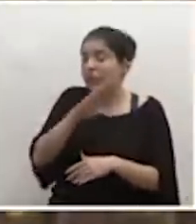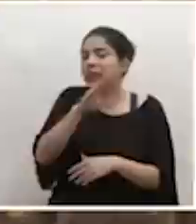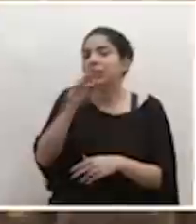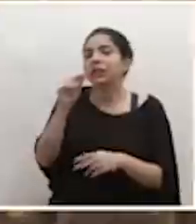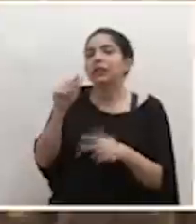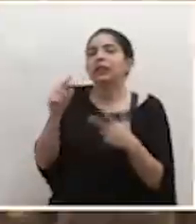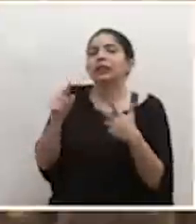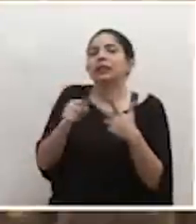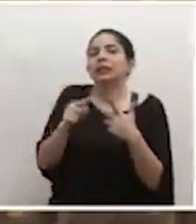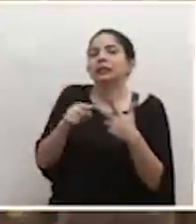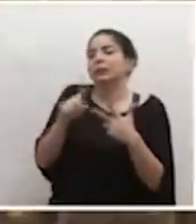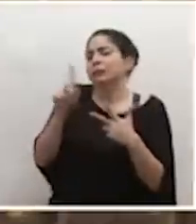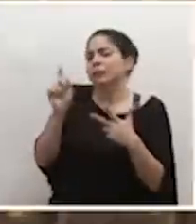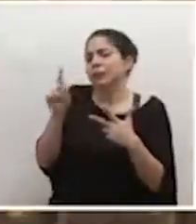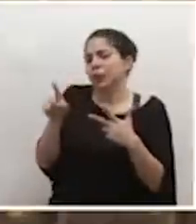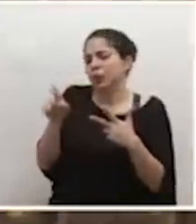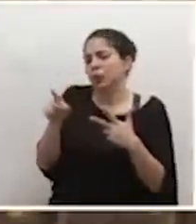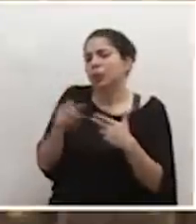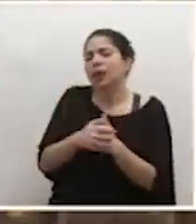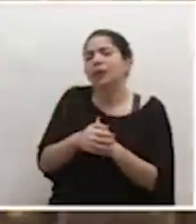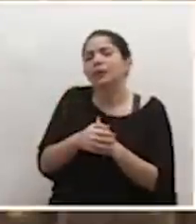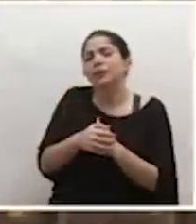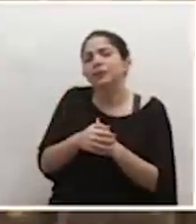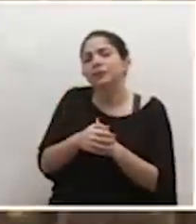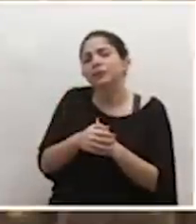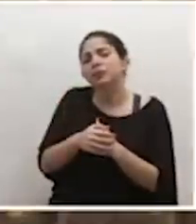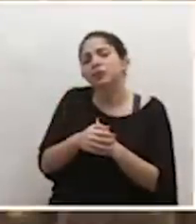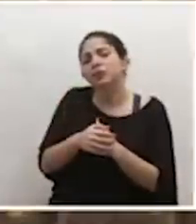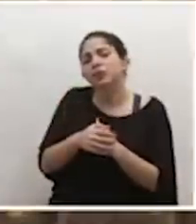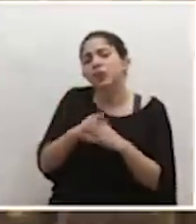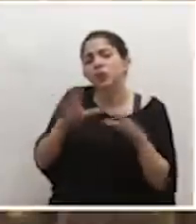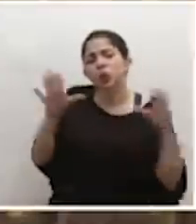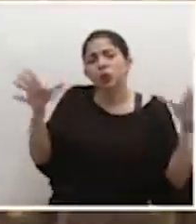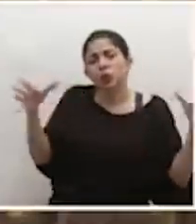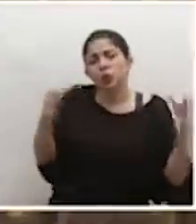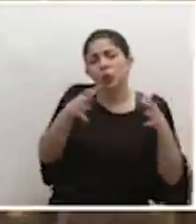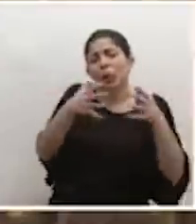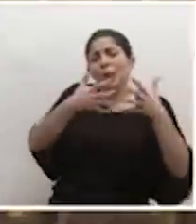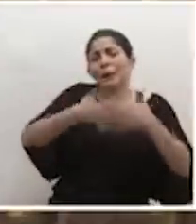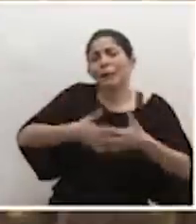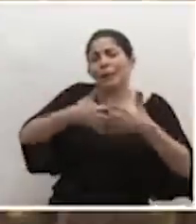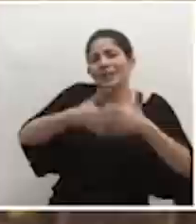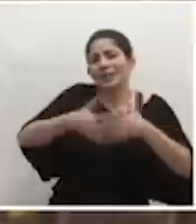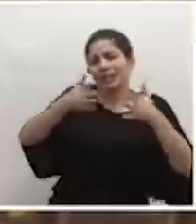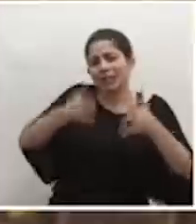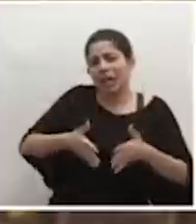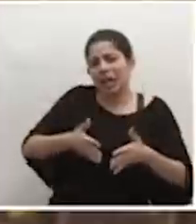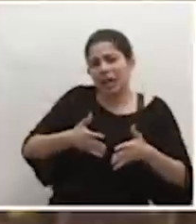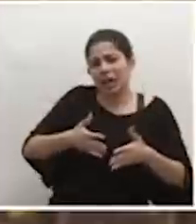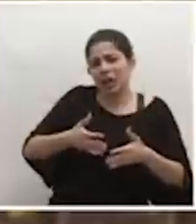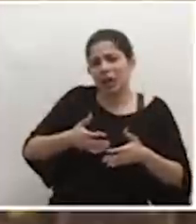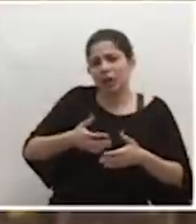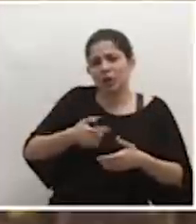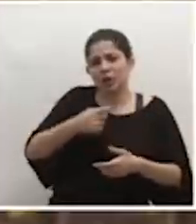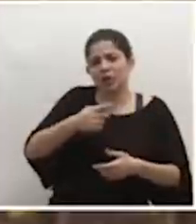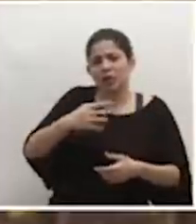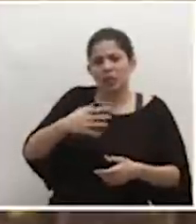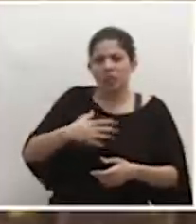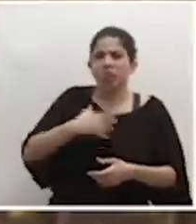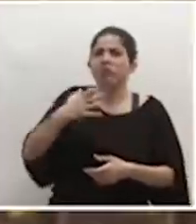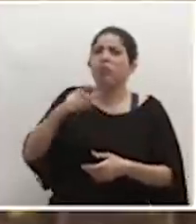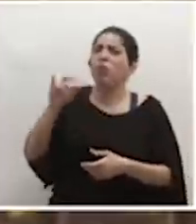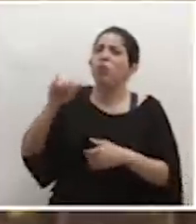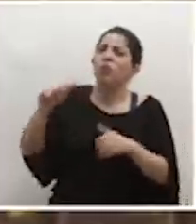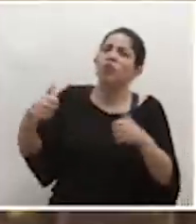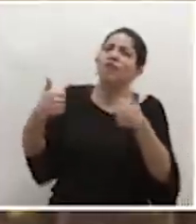la tercera interrogante en esta línea, todo un conglomerado empresarial lanzó prácticamente un desafío al